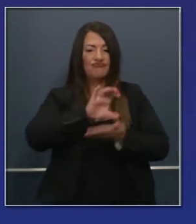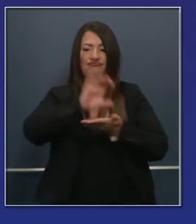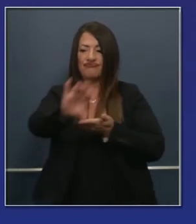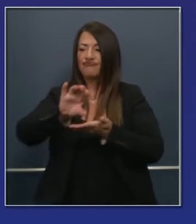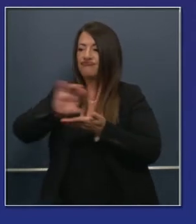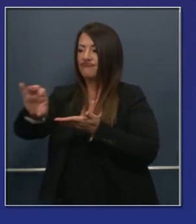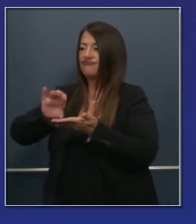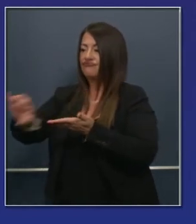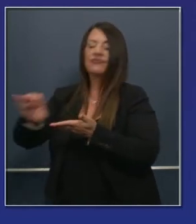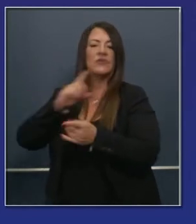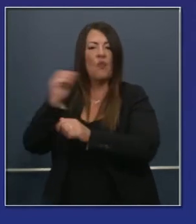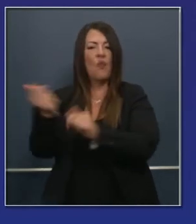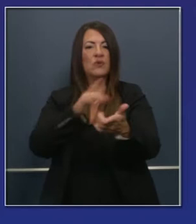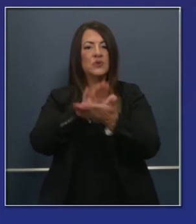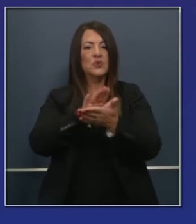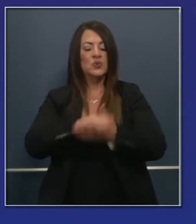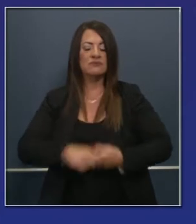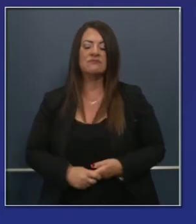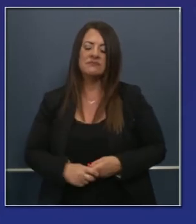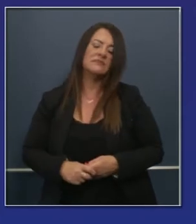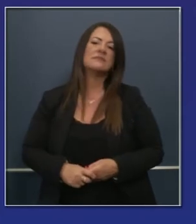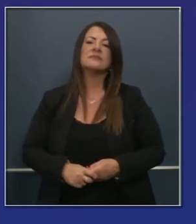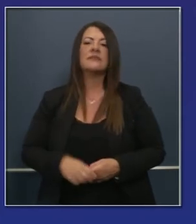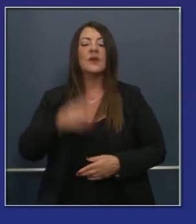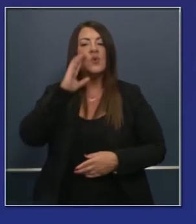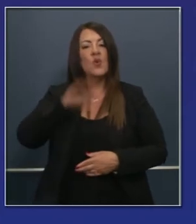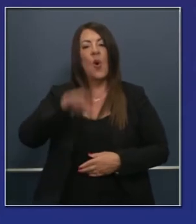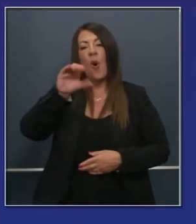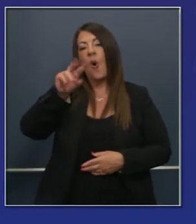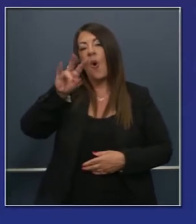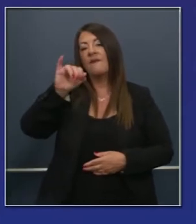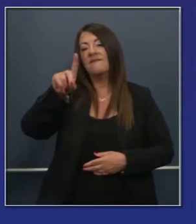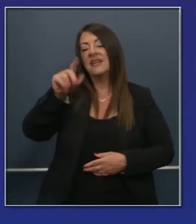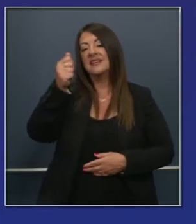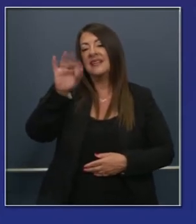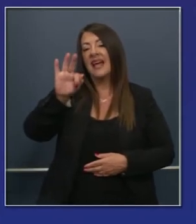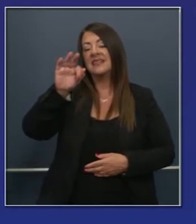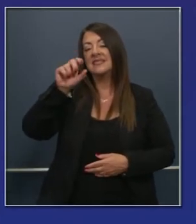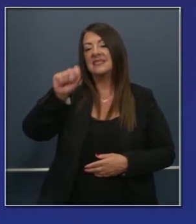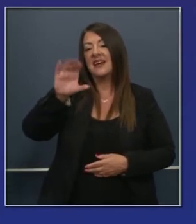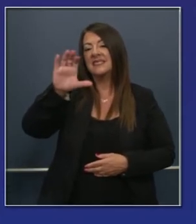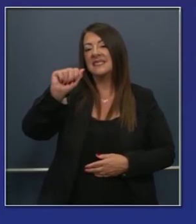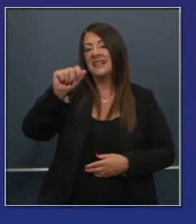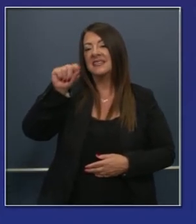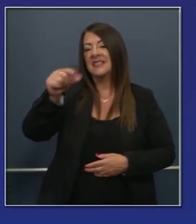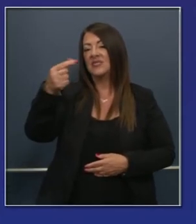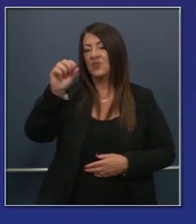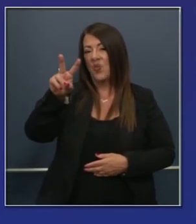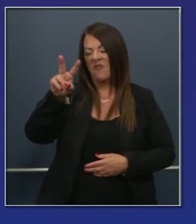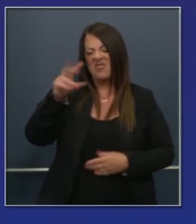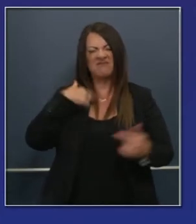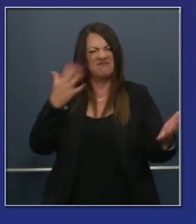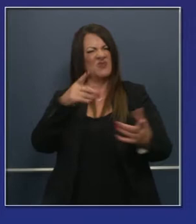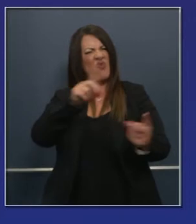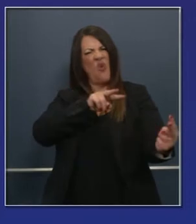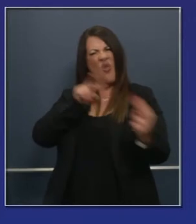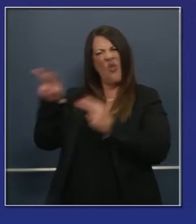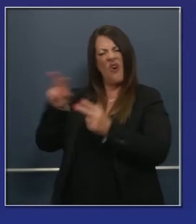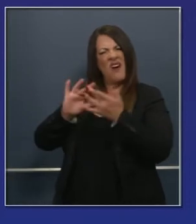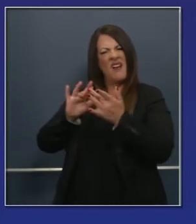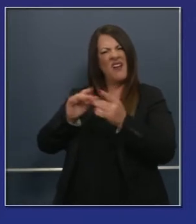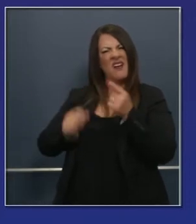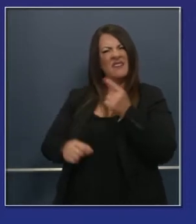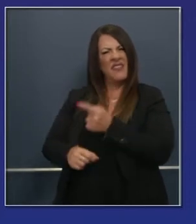alentarles, tenemos la habilidad ahora con la página COVID19.ca.gov,